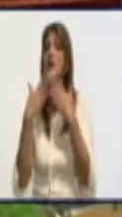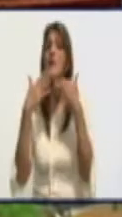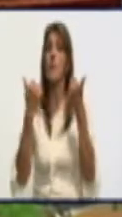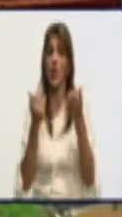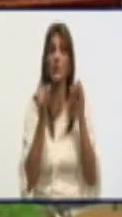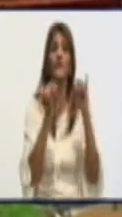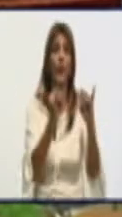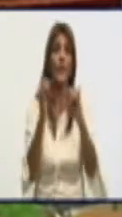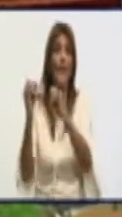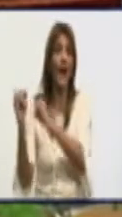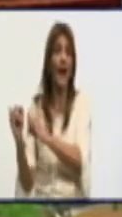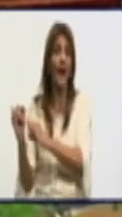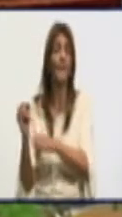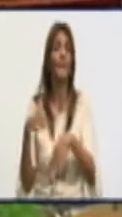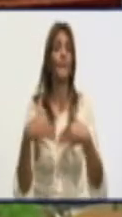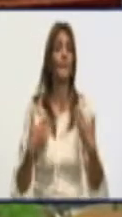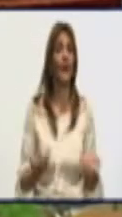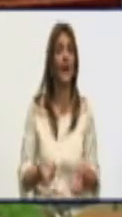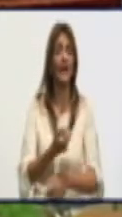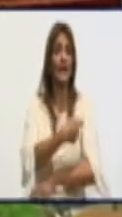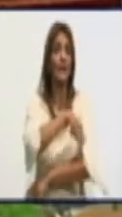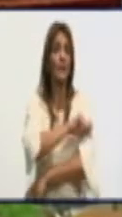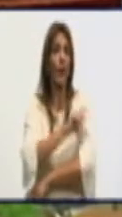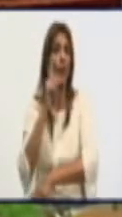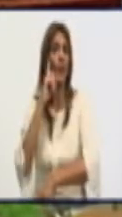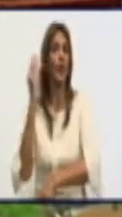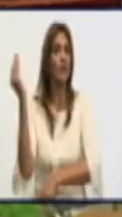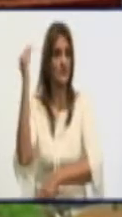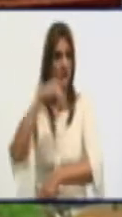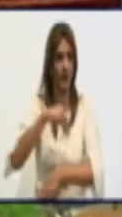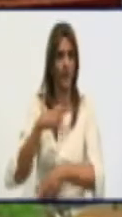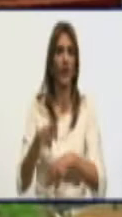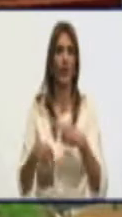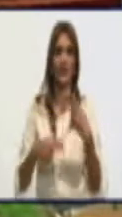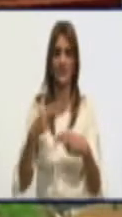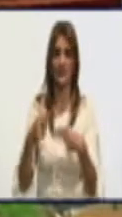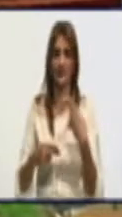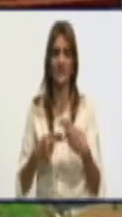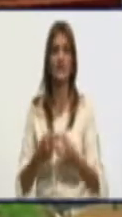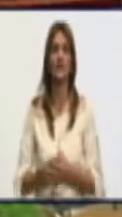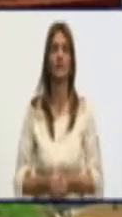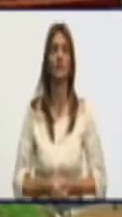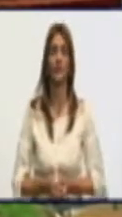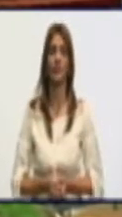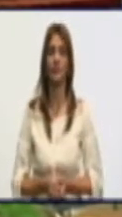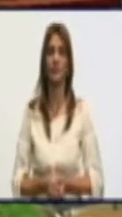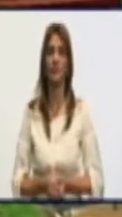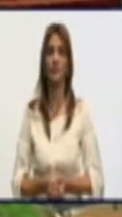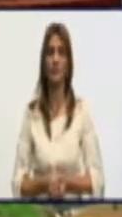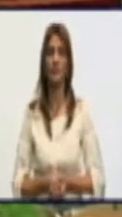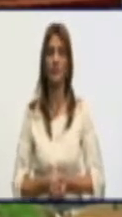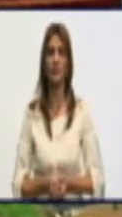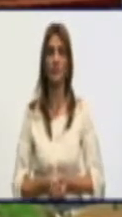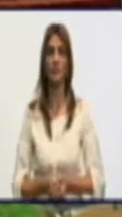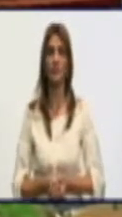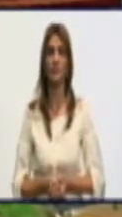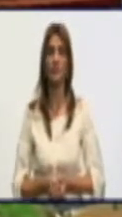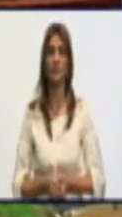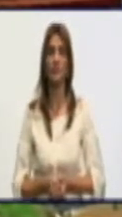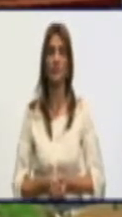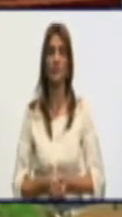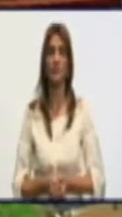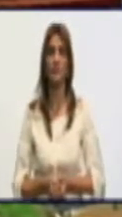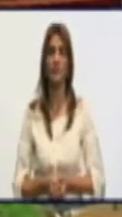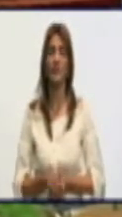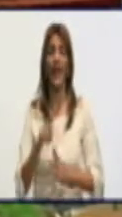para que las personas reflexionen en torno a ello. Yo, Inel, el pan que antera de a medio,